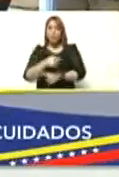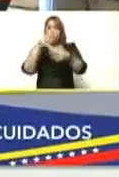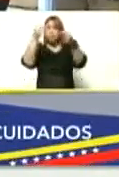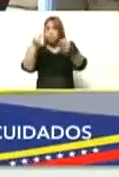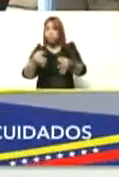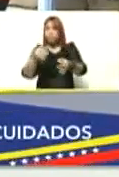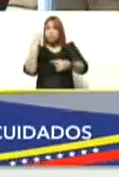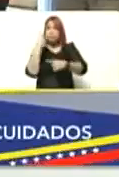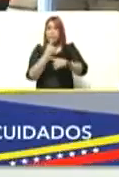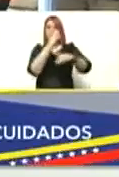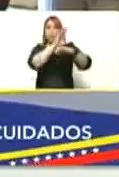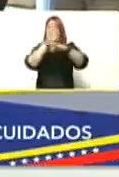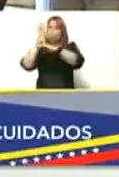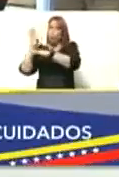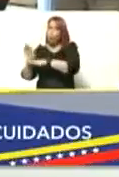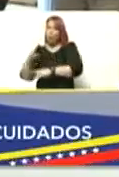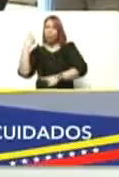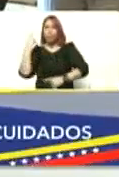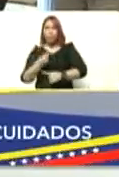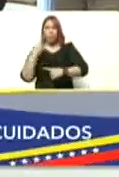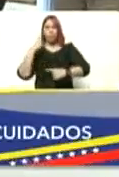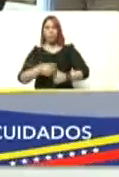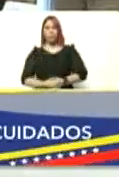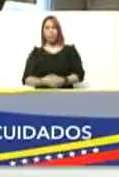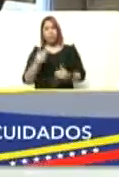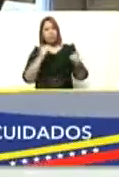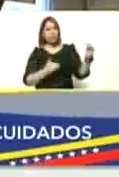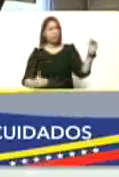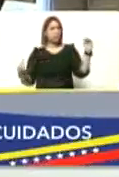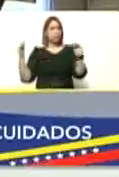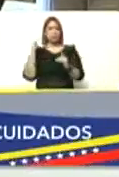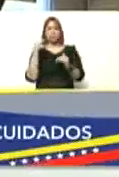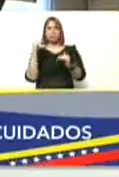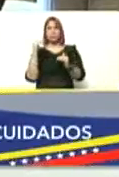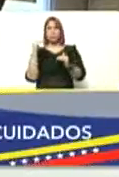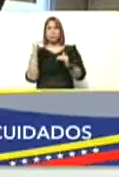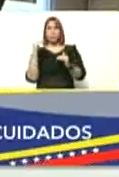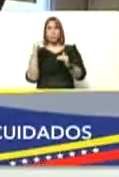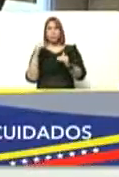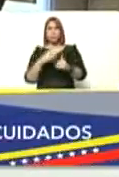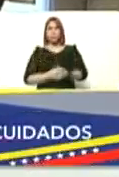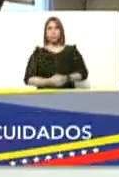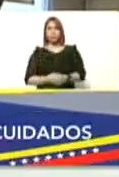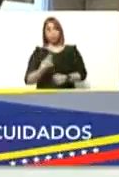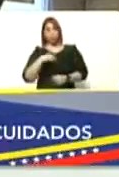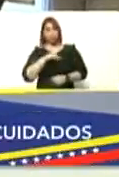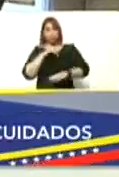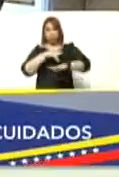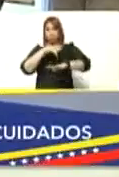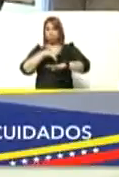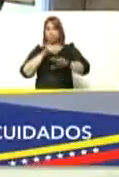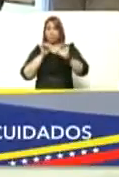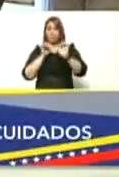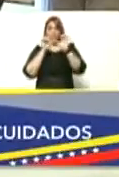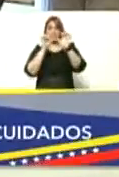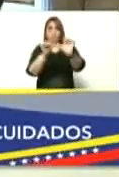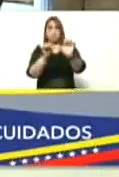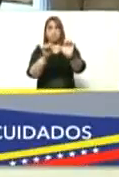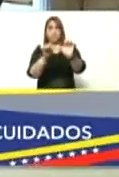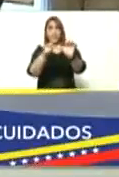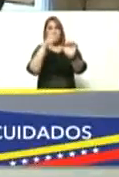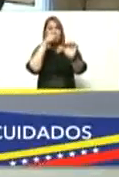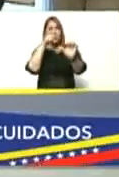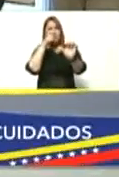cuidarse tendrá vigencia al máximo y bueno nos tocará nosotros seguir la vigilancia